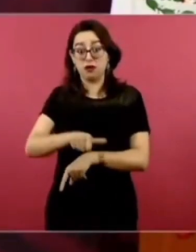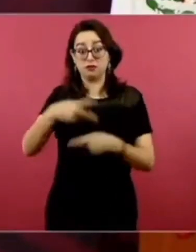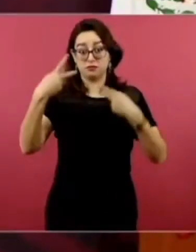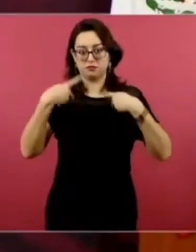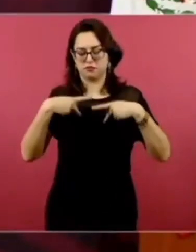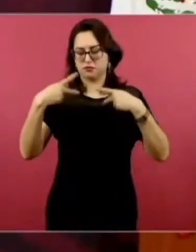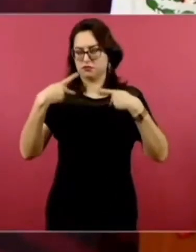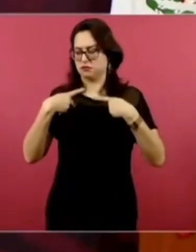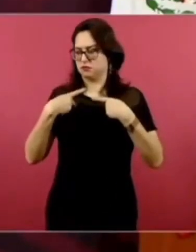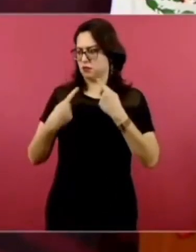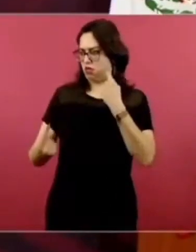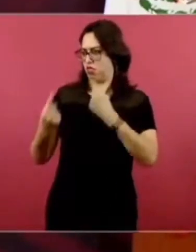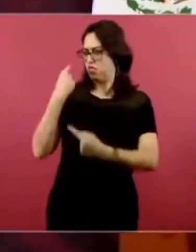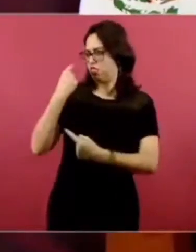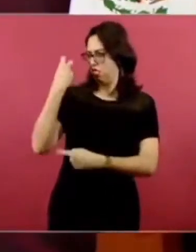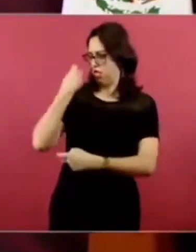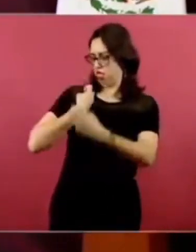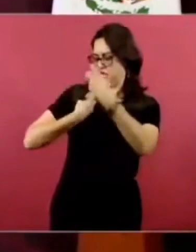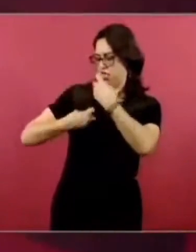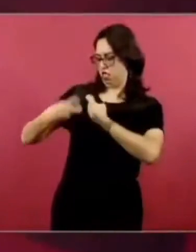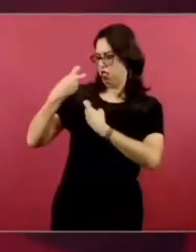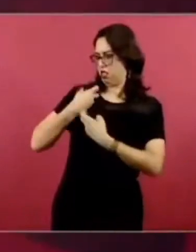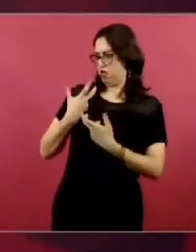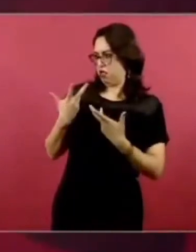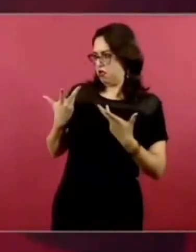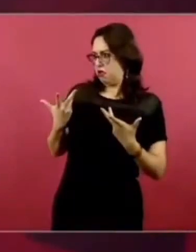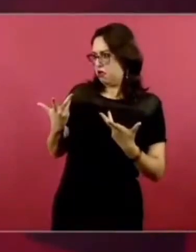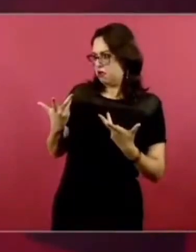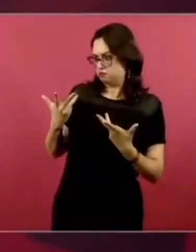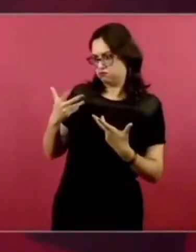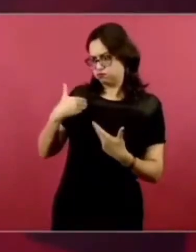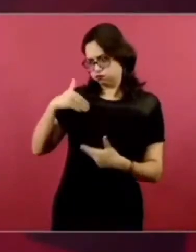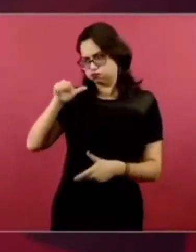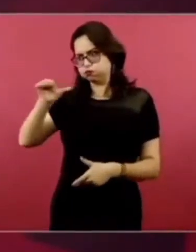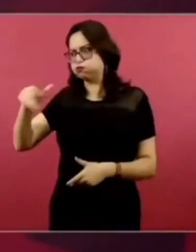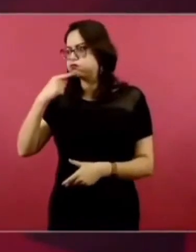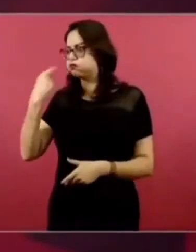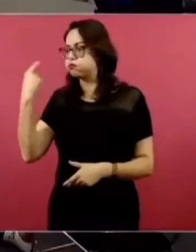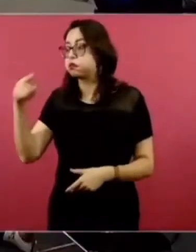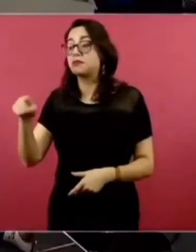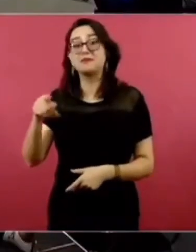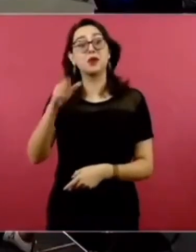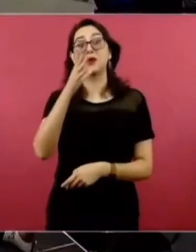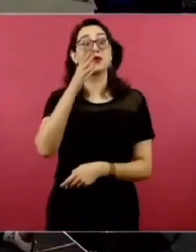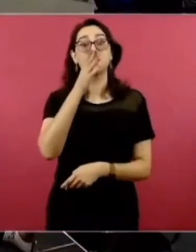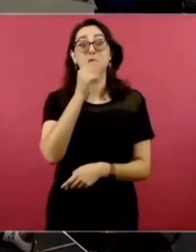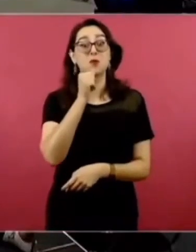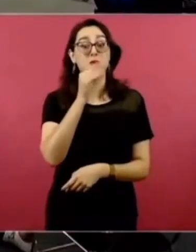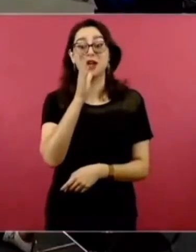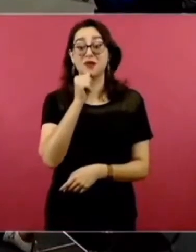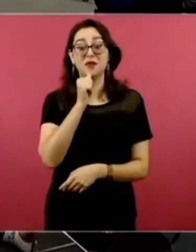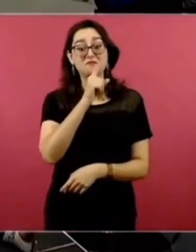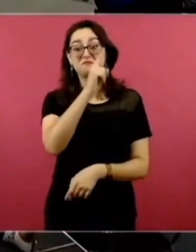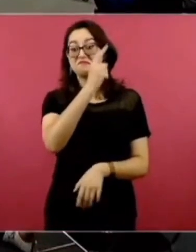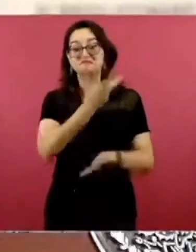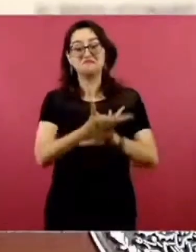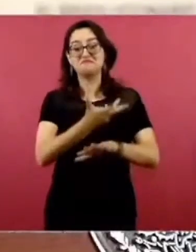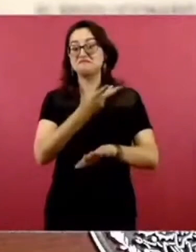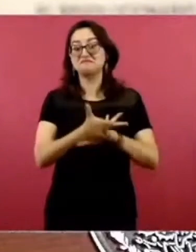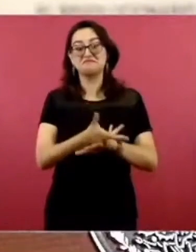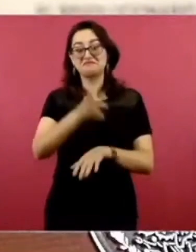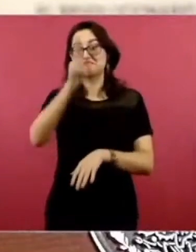Entonces, sí, le estoy mandando una carta, que la voy a hacer pública, para